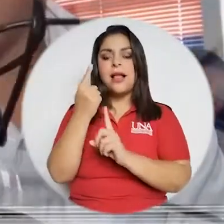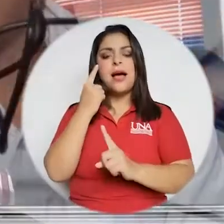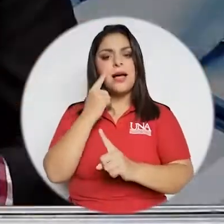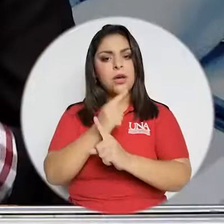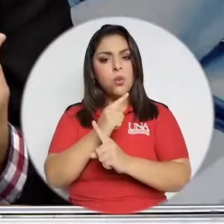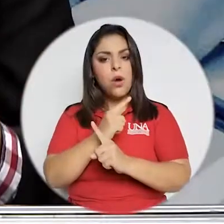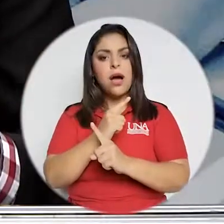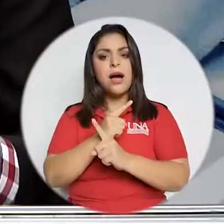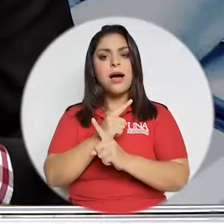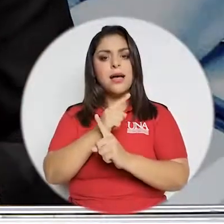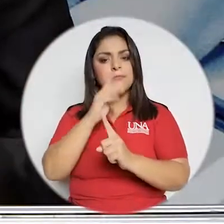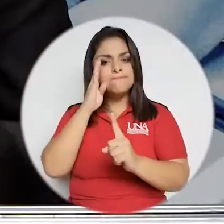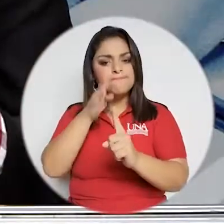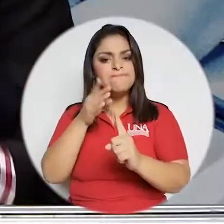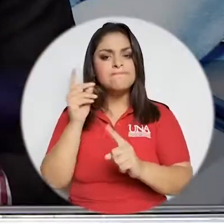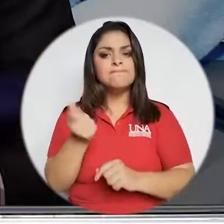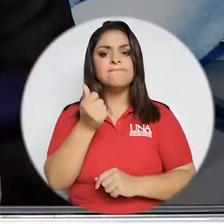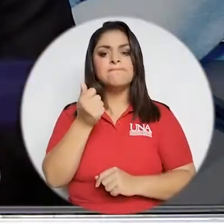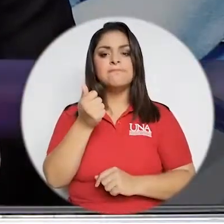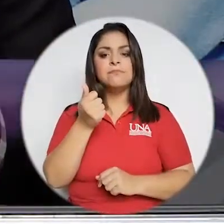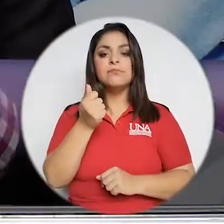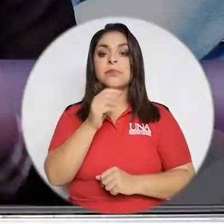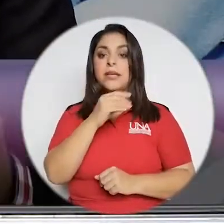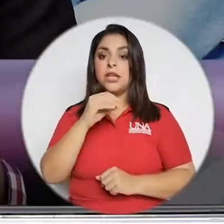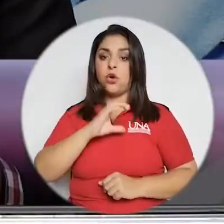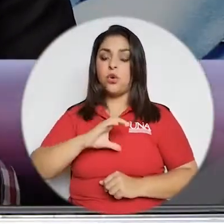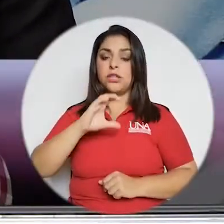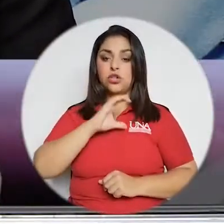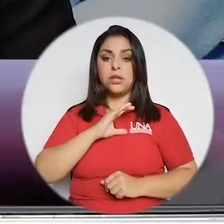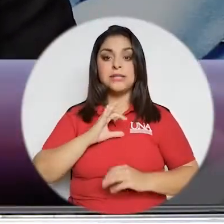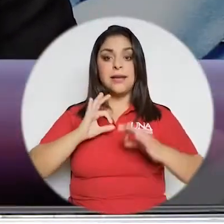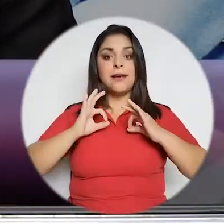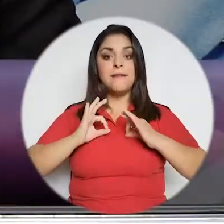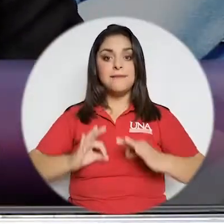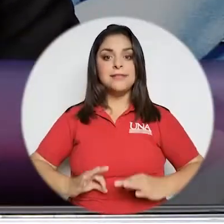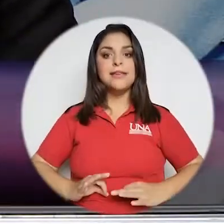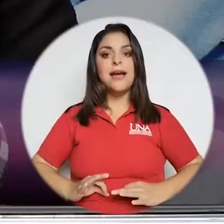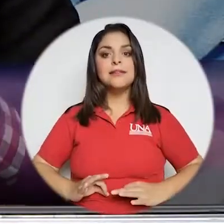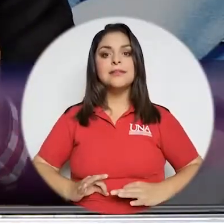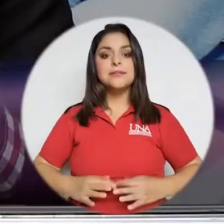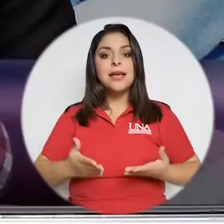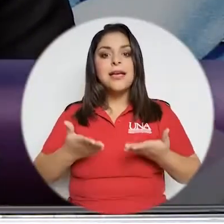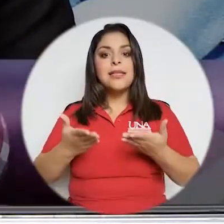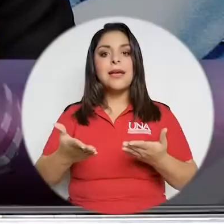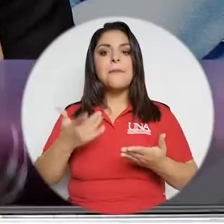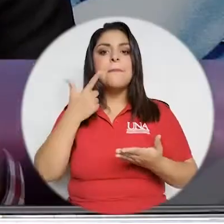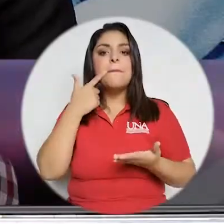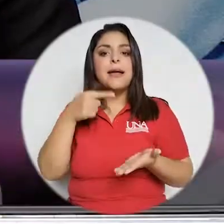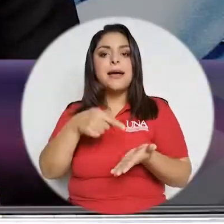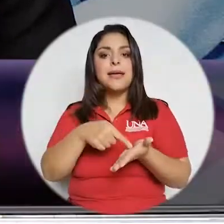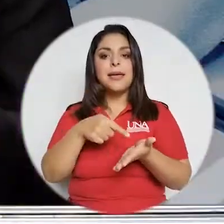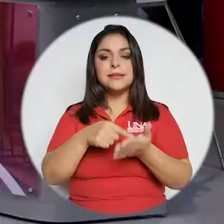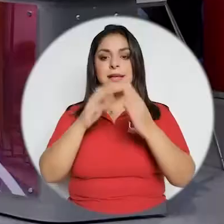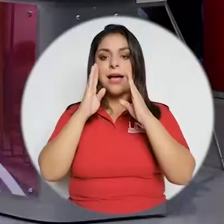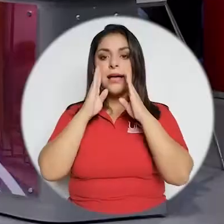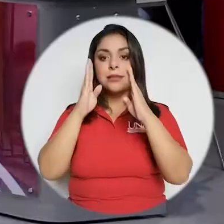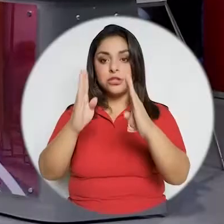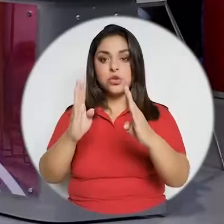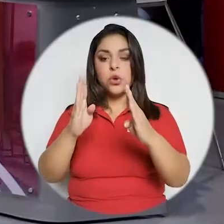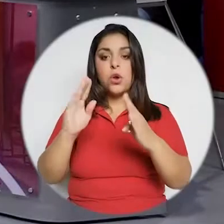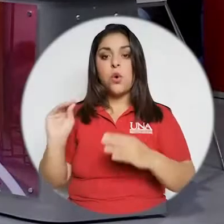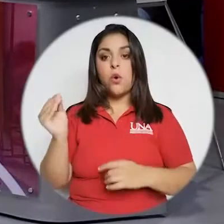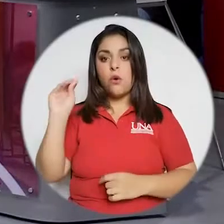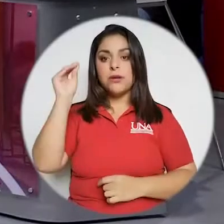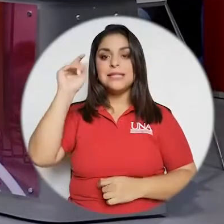atención psicosocial adecuada, oportuna y en las condiciones incluso físicas propicias